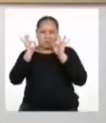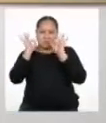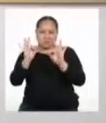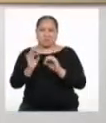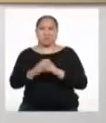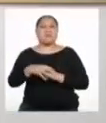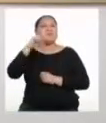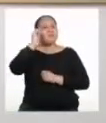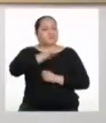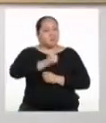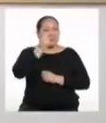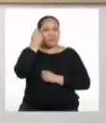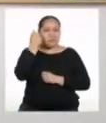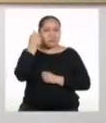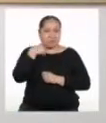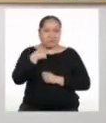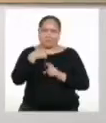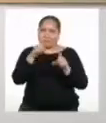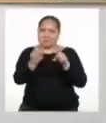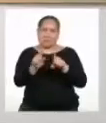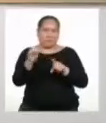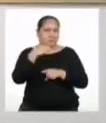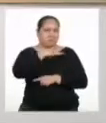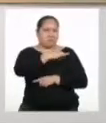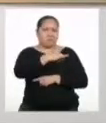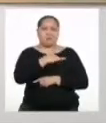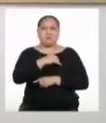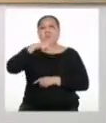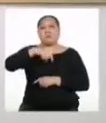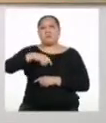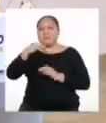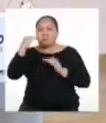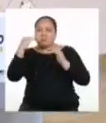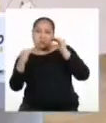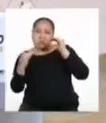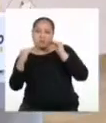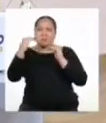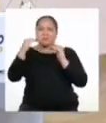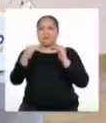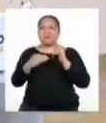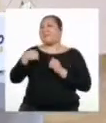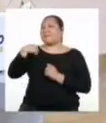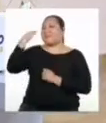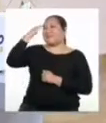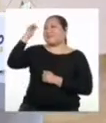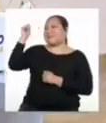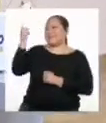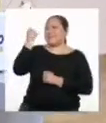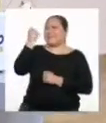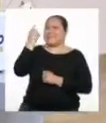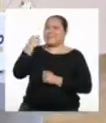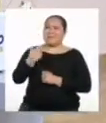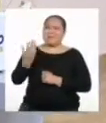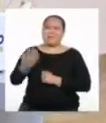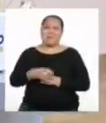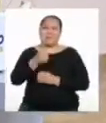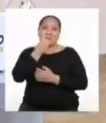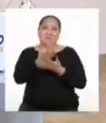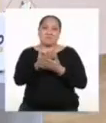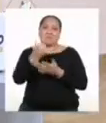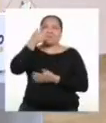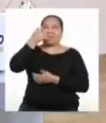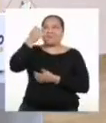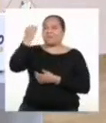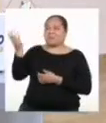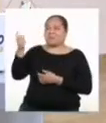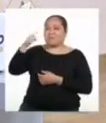Claro, te entiendo. Yo también soy así. Tiene que haber balance. Ya sabía que usted me iba a entender. Qué bueno que le